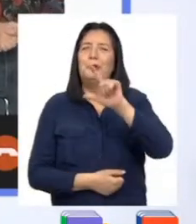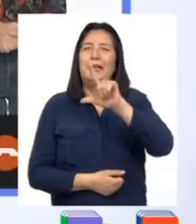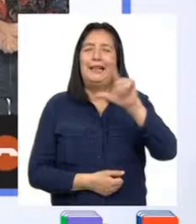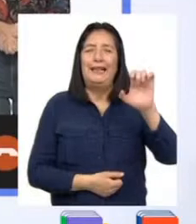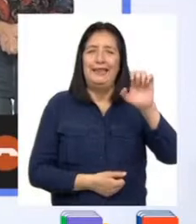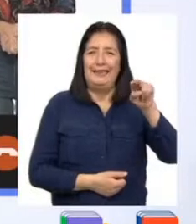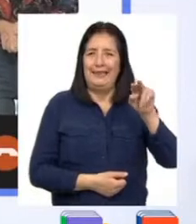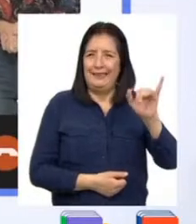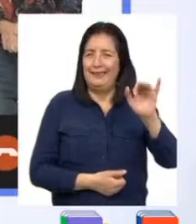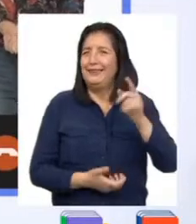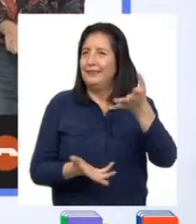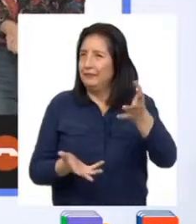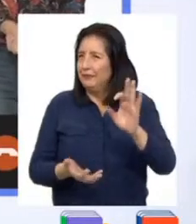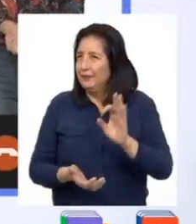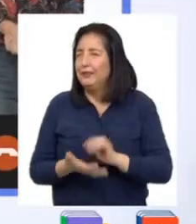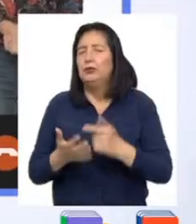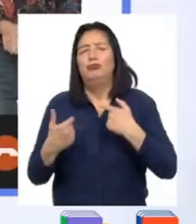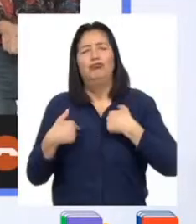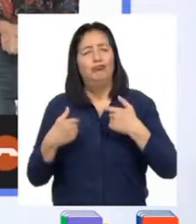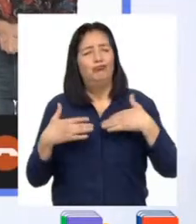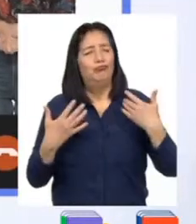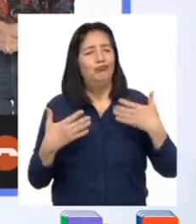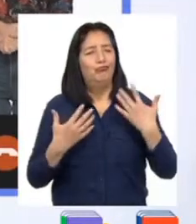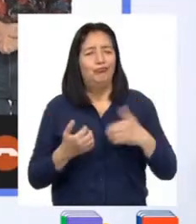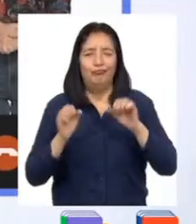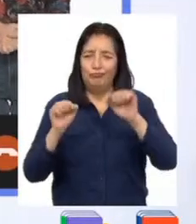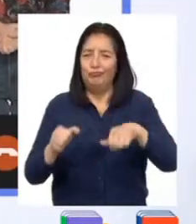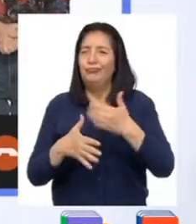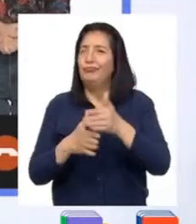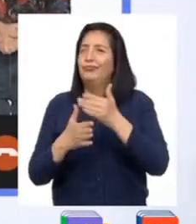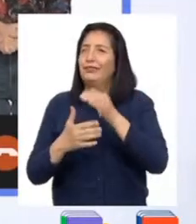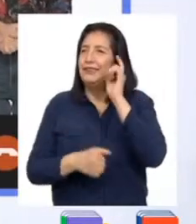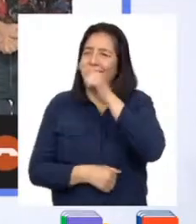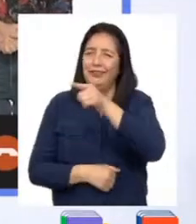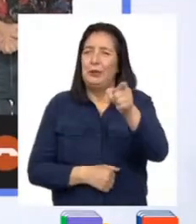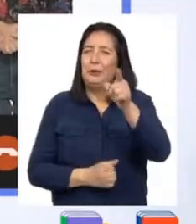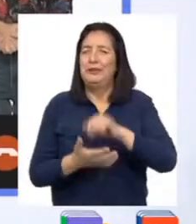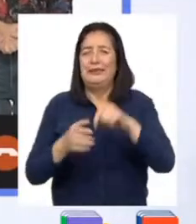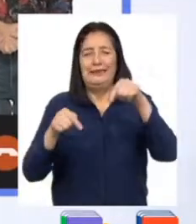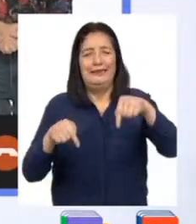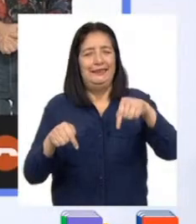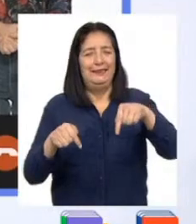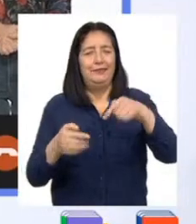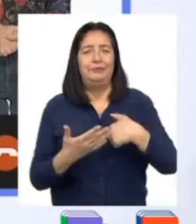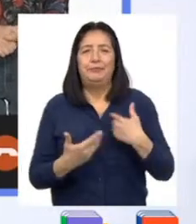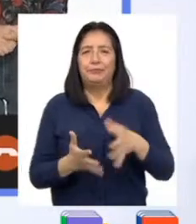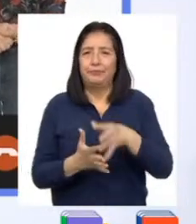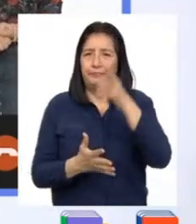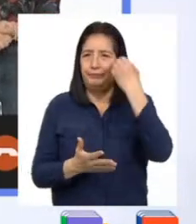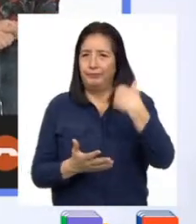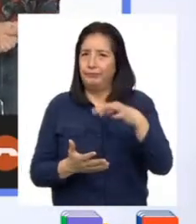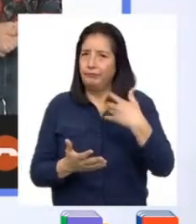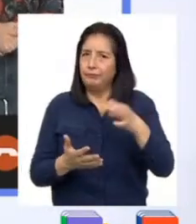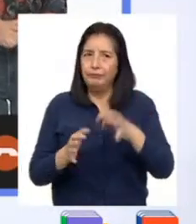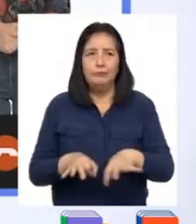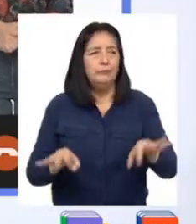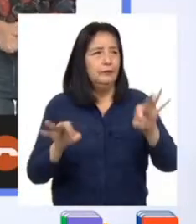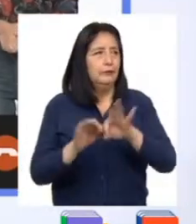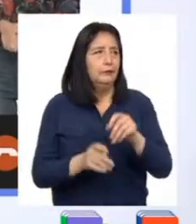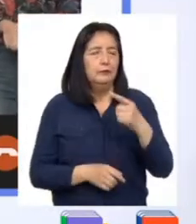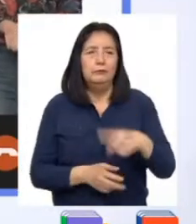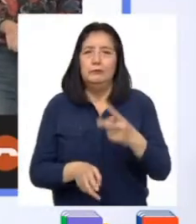Fernández y estoy muy contenta de poder compartir con ustedes esta actividad tan importante para